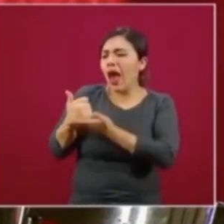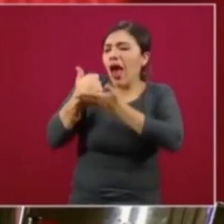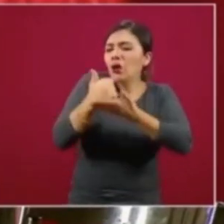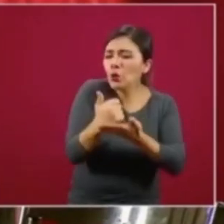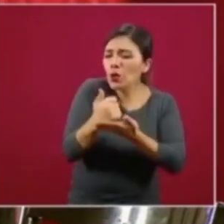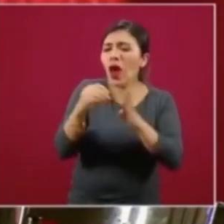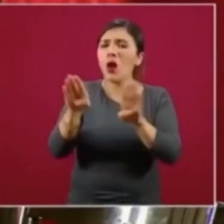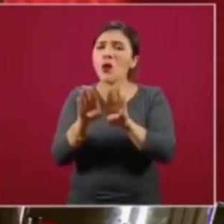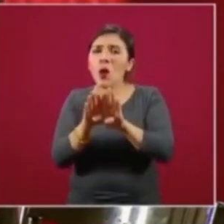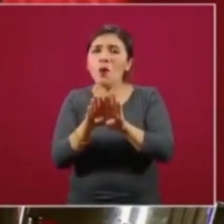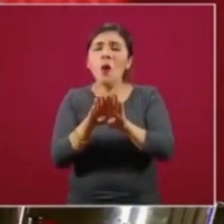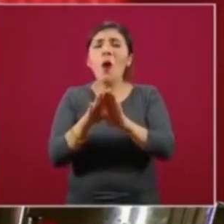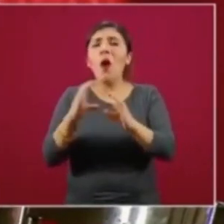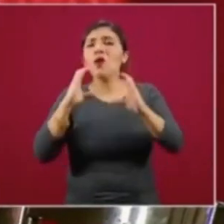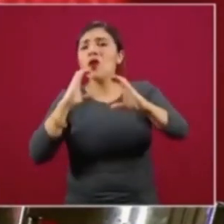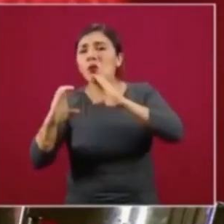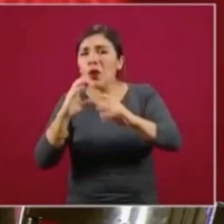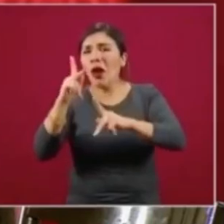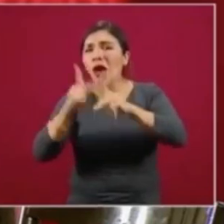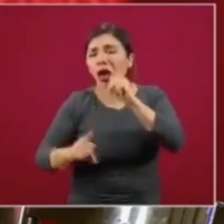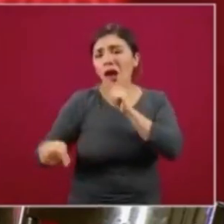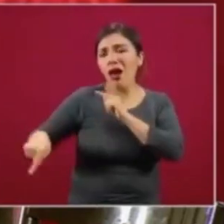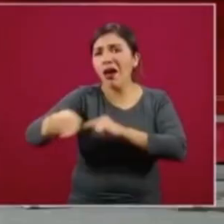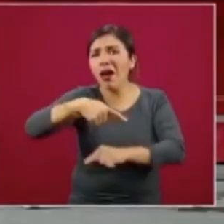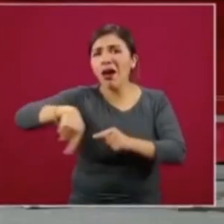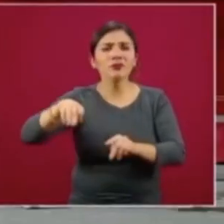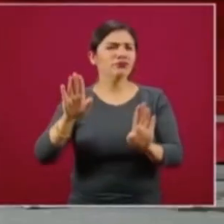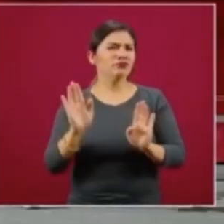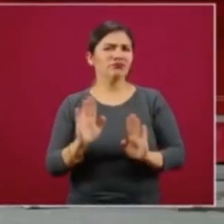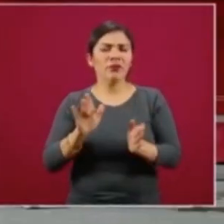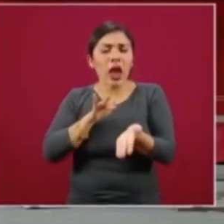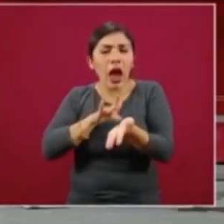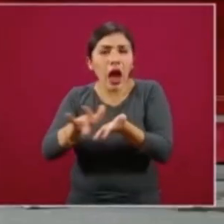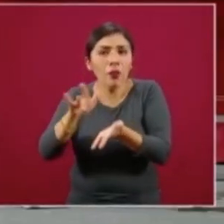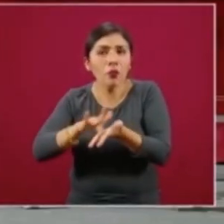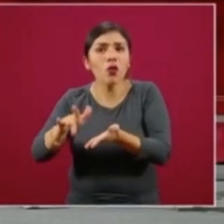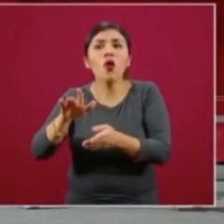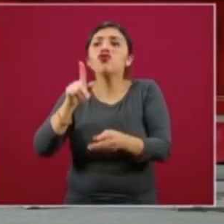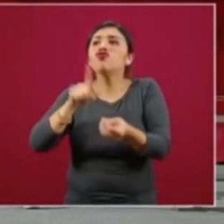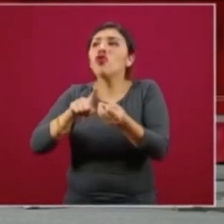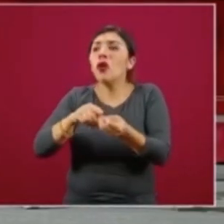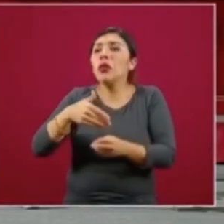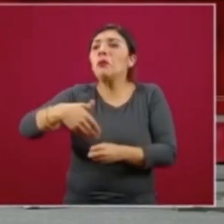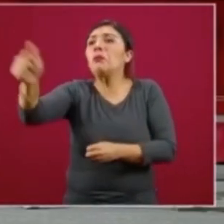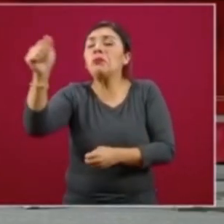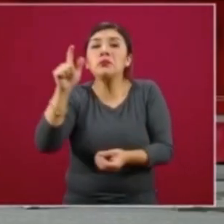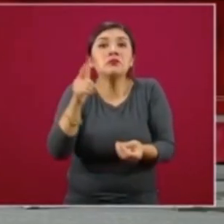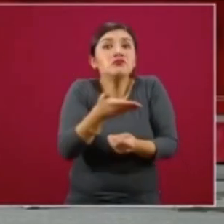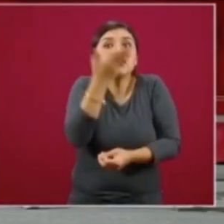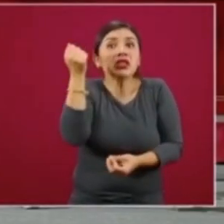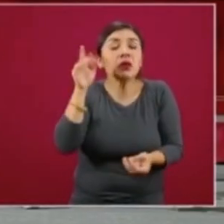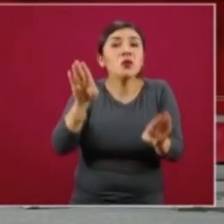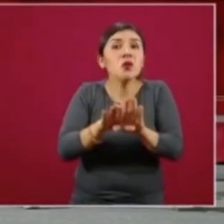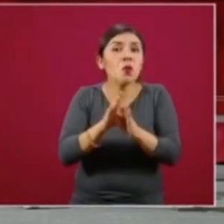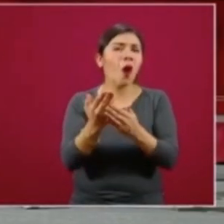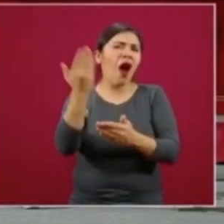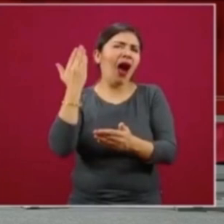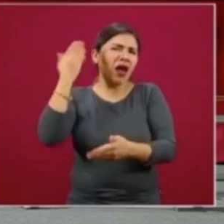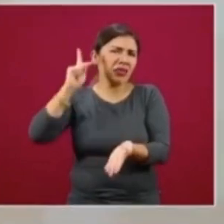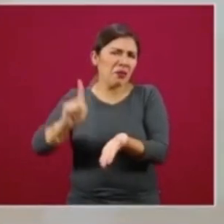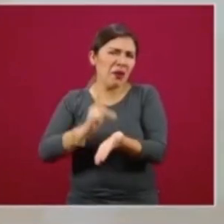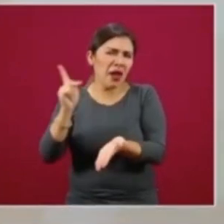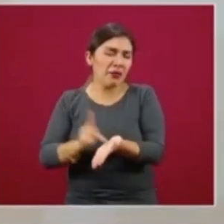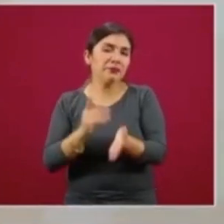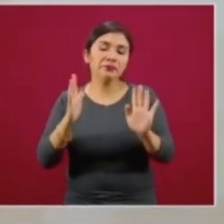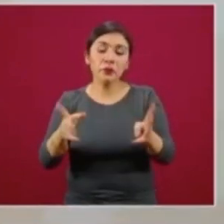exista esta posibilidad de que los apoyos se queden en el camino, como sucedía anteriormente. Y